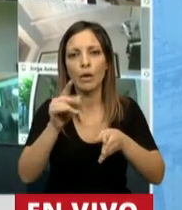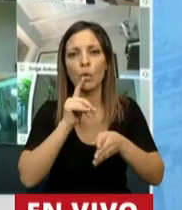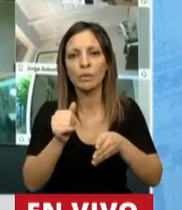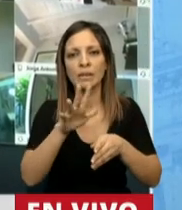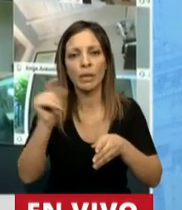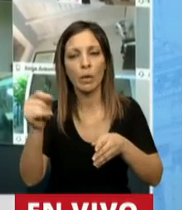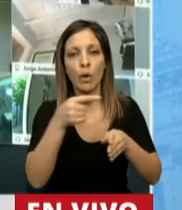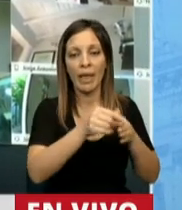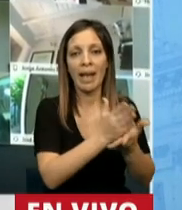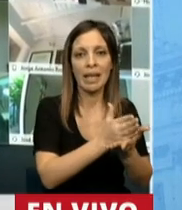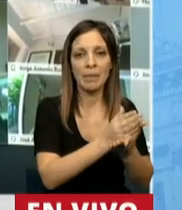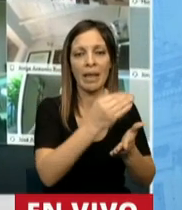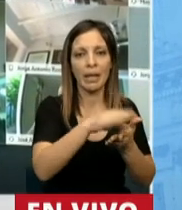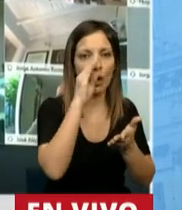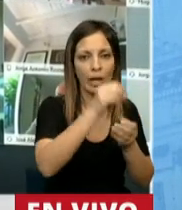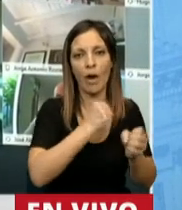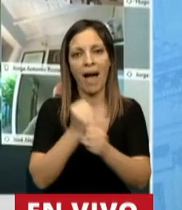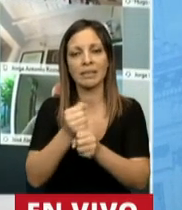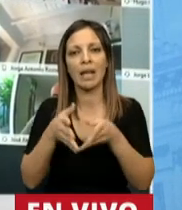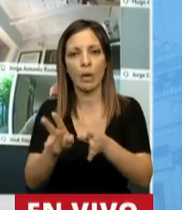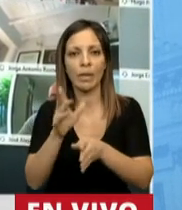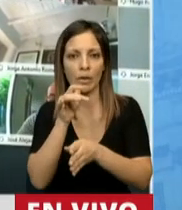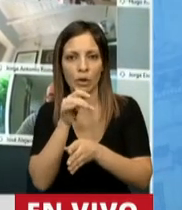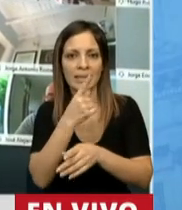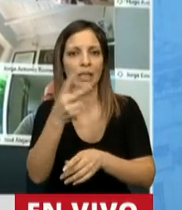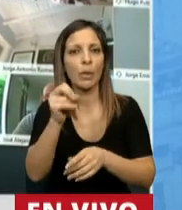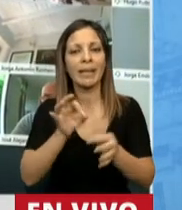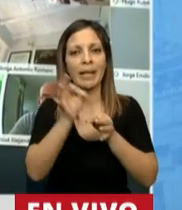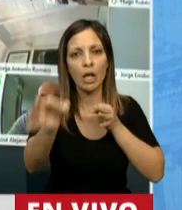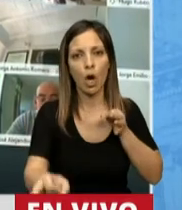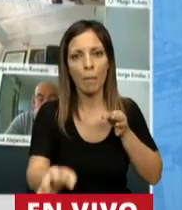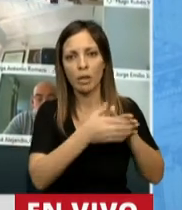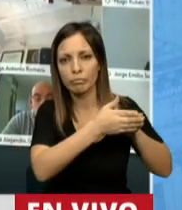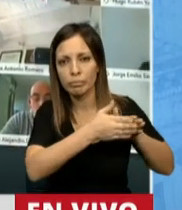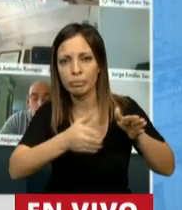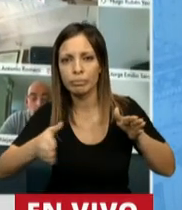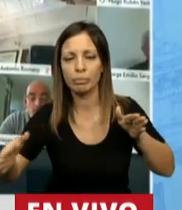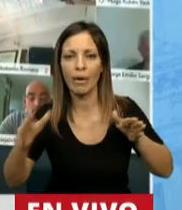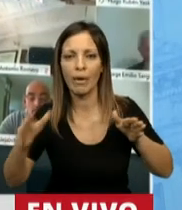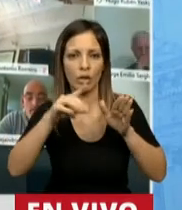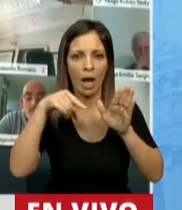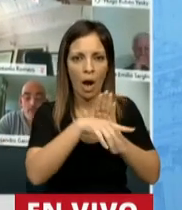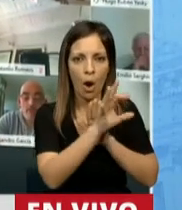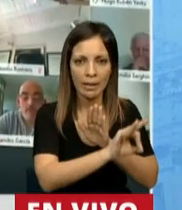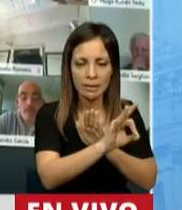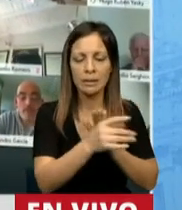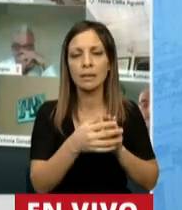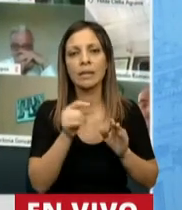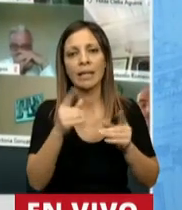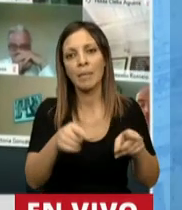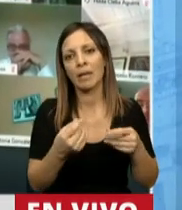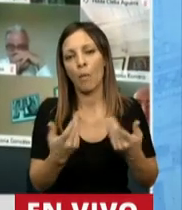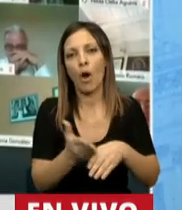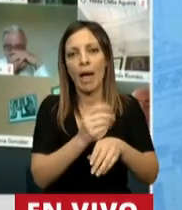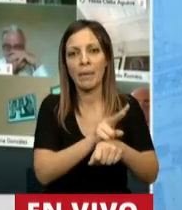límite de Río Negro hasta la ruta provincial 14, 120 kilómetros que impactan en nuestro profundo oeste y que no solo evitará accidentes sino que